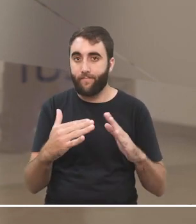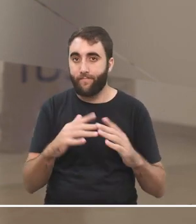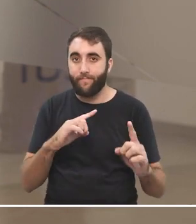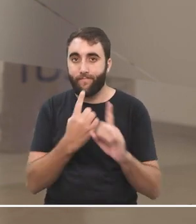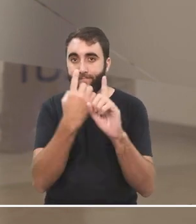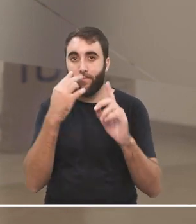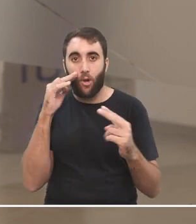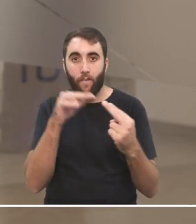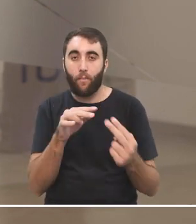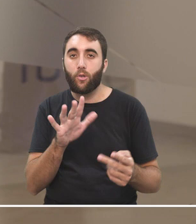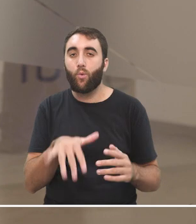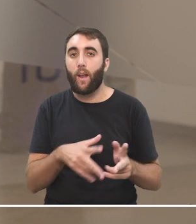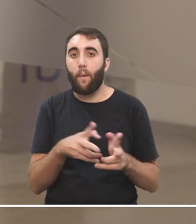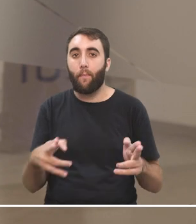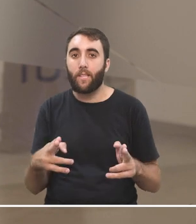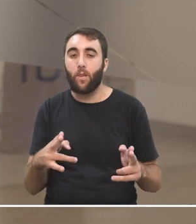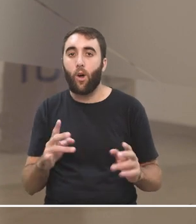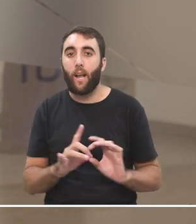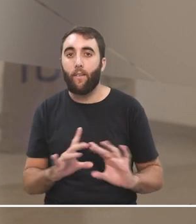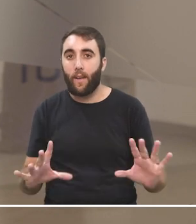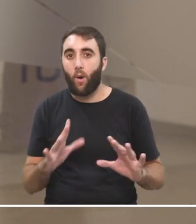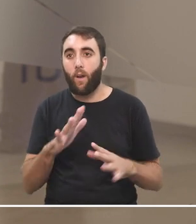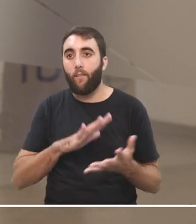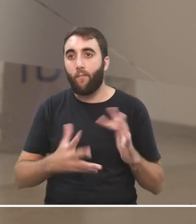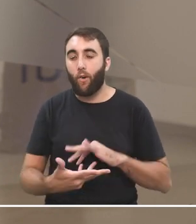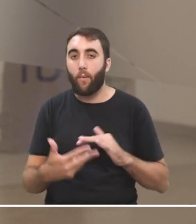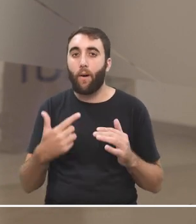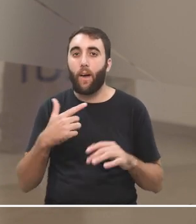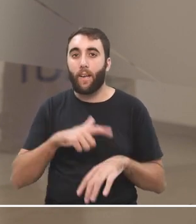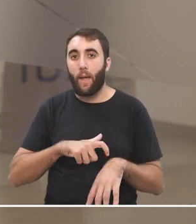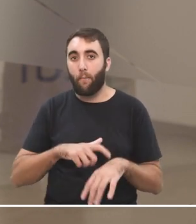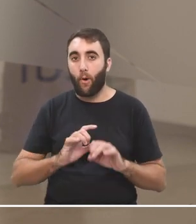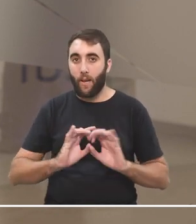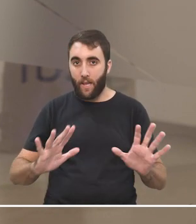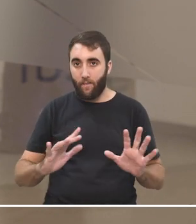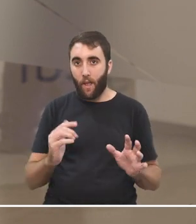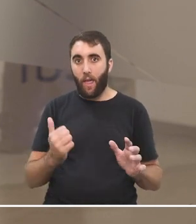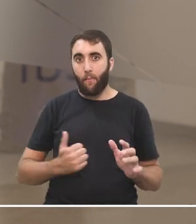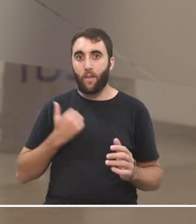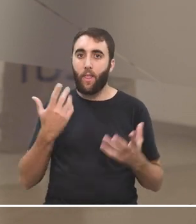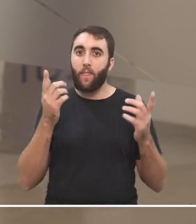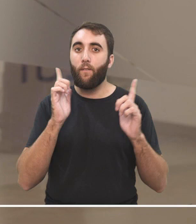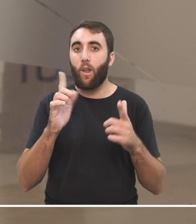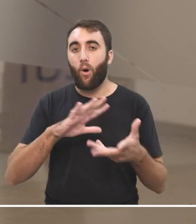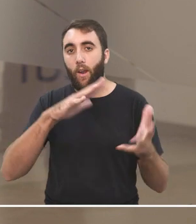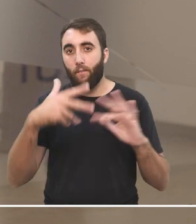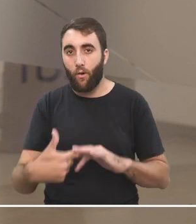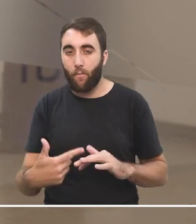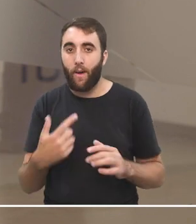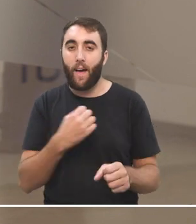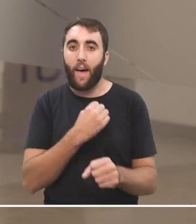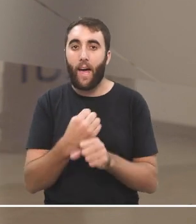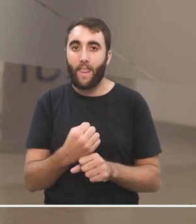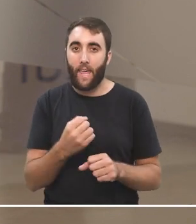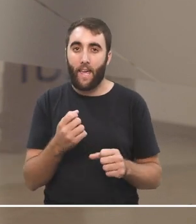eran espacios de libertad, y maneras de vivir el tiempo, incluso el tiempo libre, que al compatibilizarnos